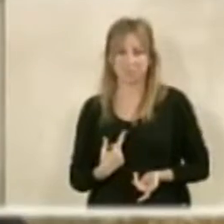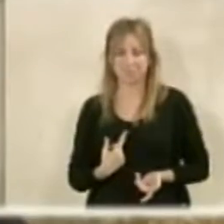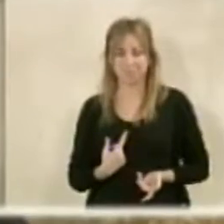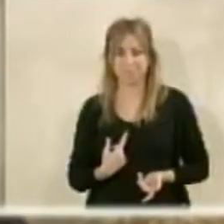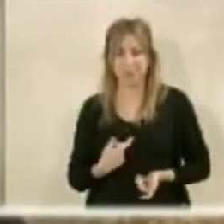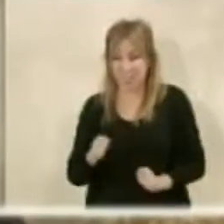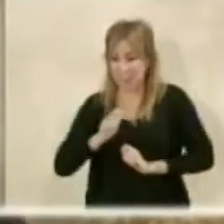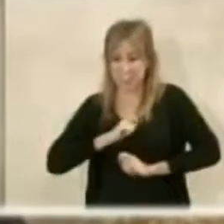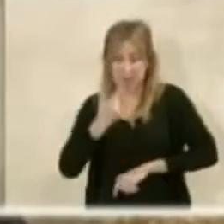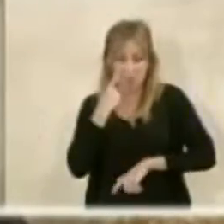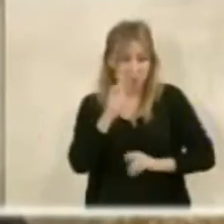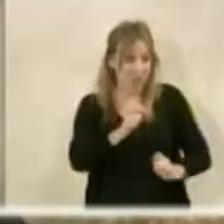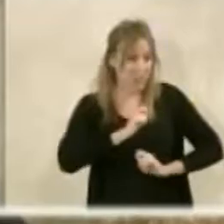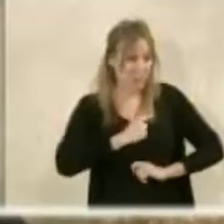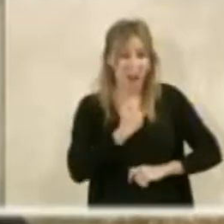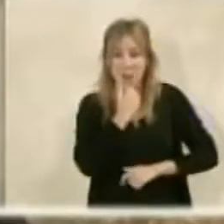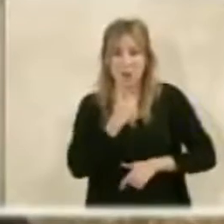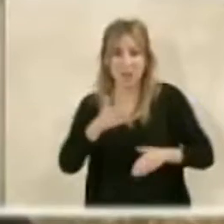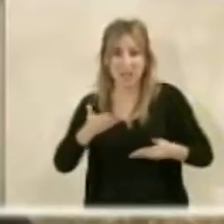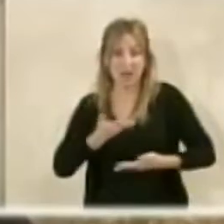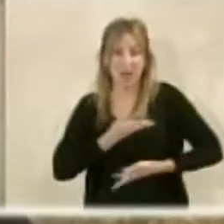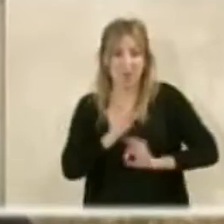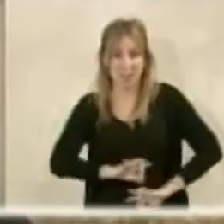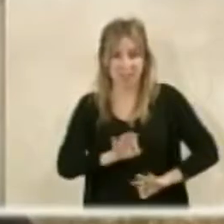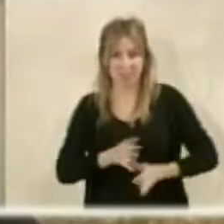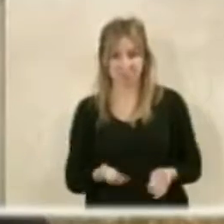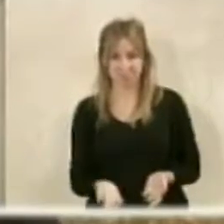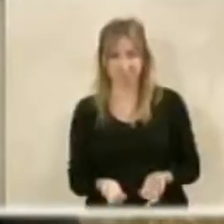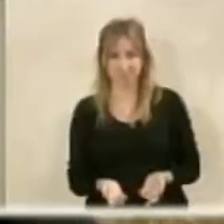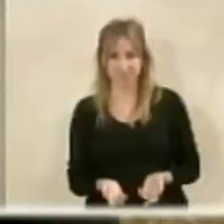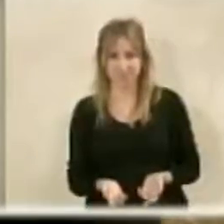Nadie nos hace ningún favor. A la ciudad de Almería no nos hace ningún favor. Nadie.